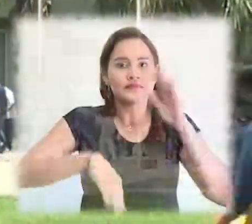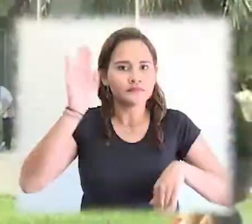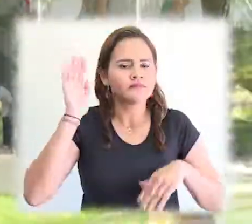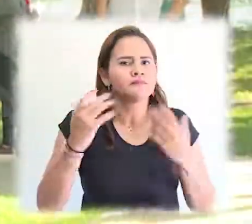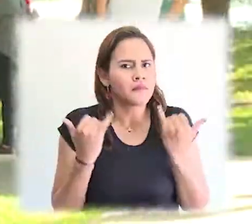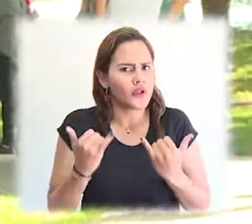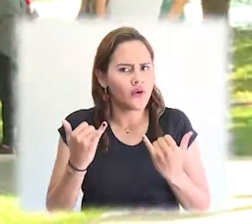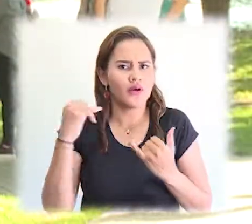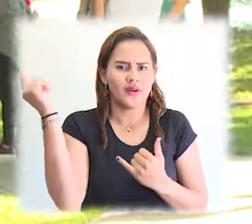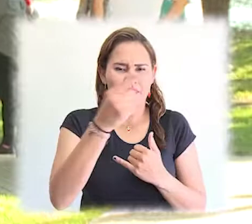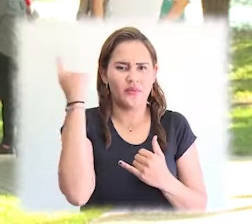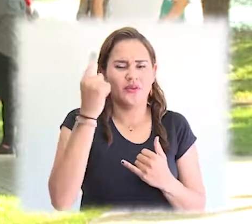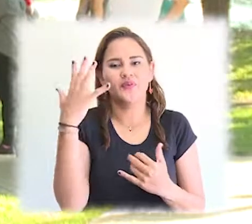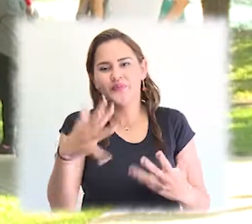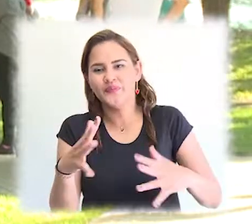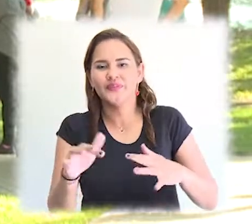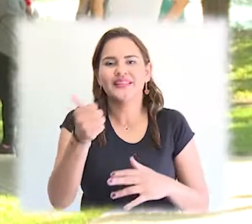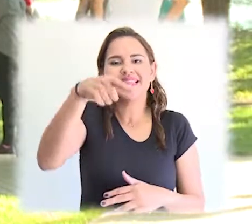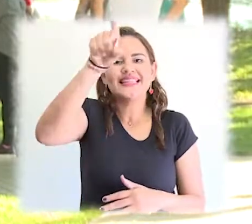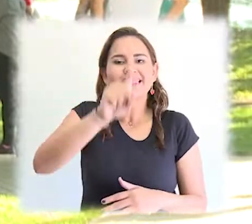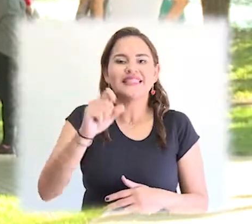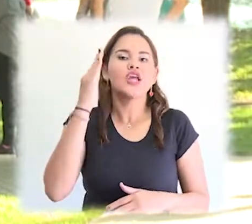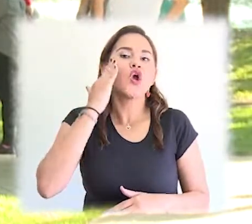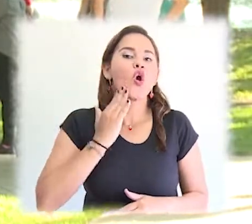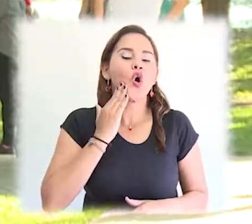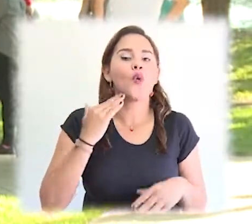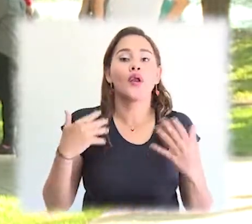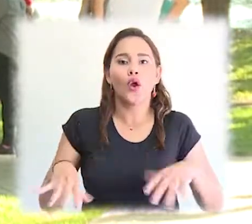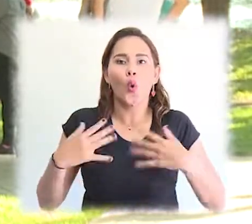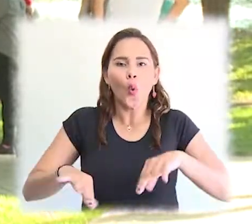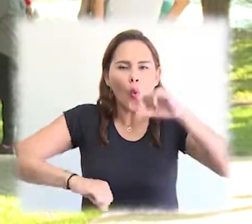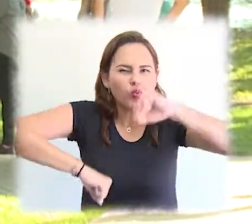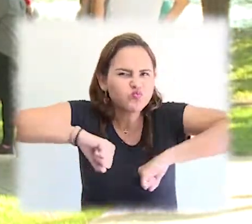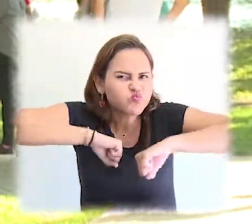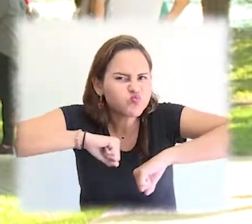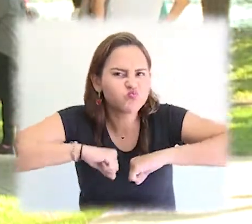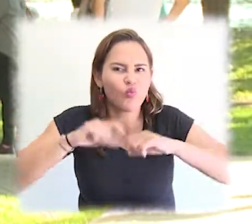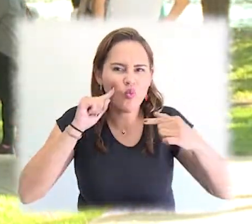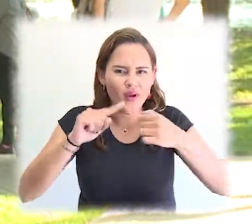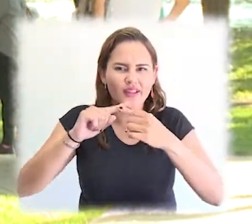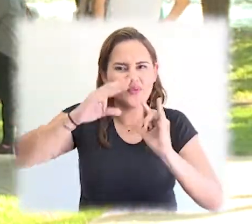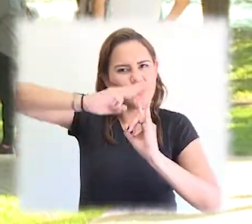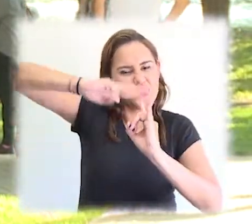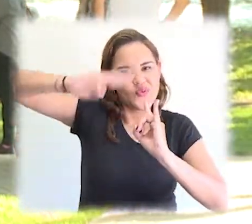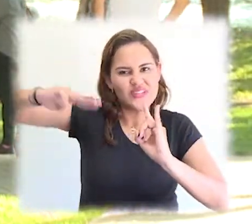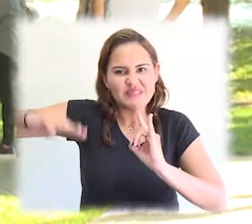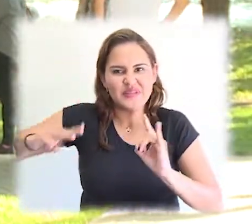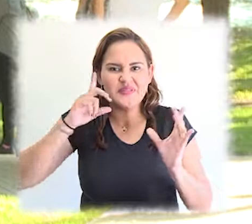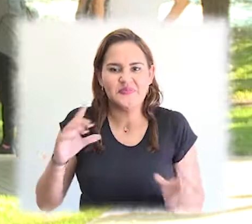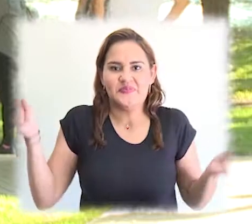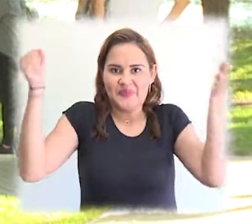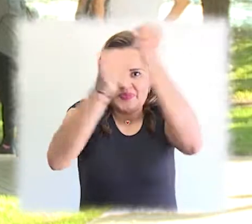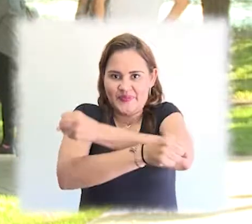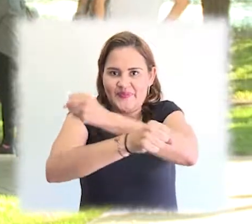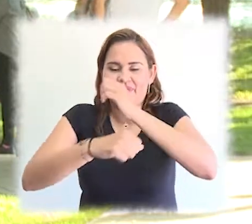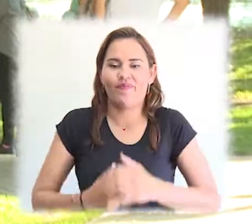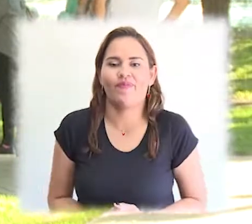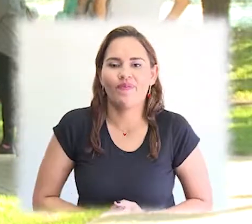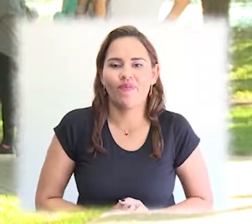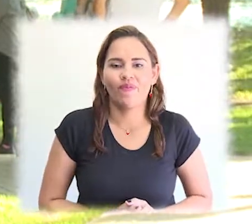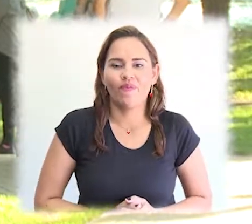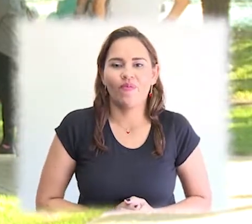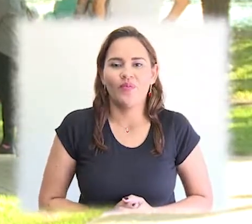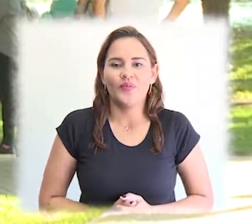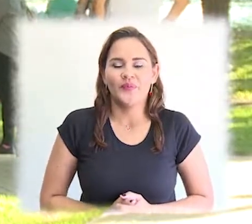La movilidad entrante se fortalece semestre a semestre en la Universidad del Magdalena. Actualmente, 16 jóvenes de diferentes